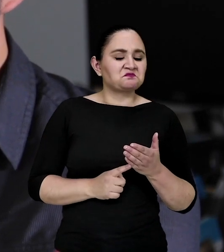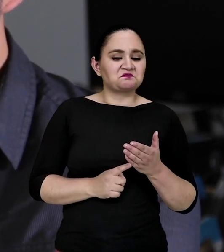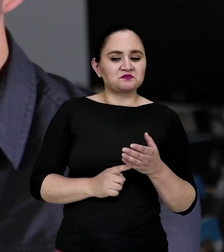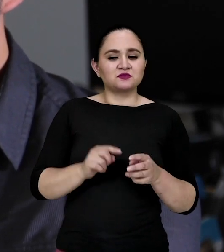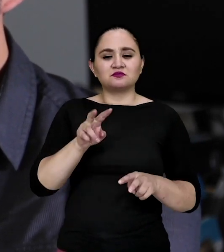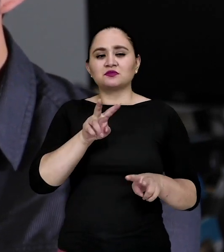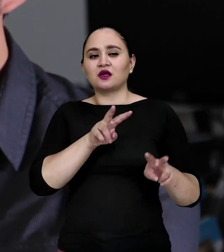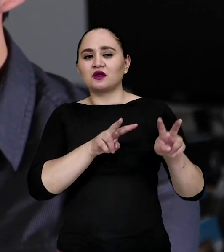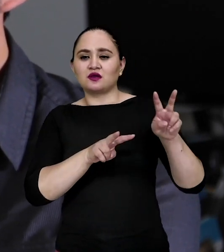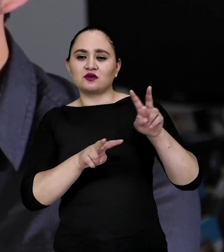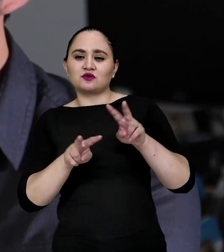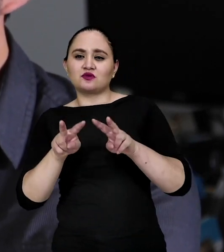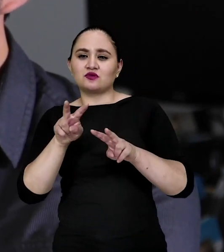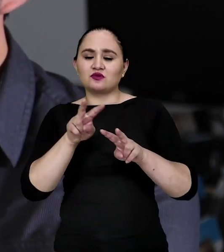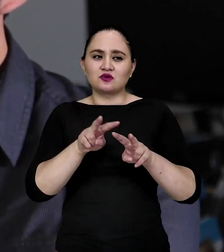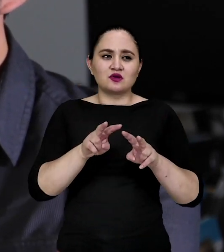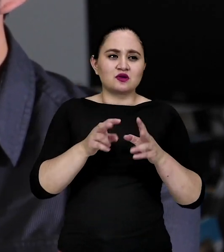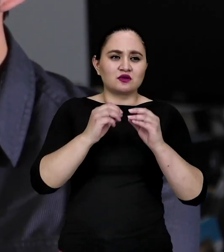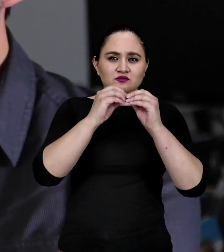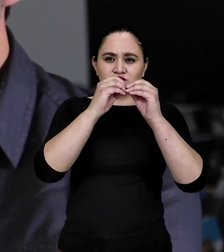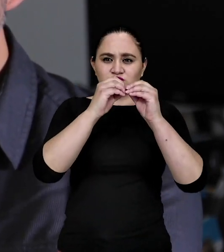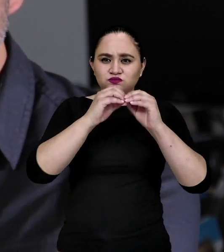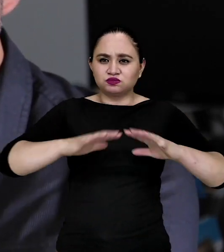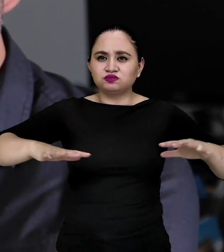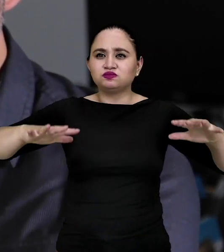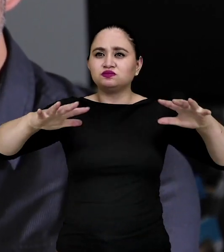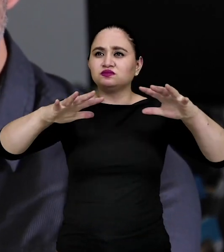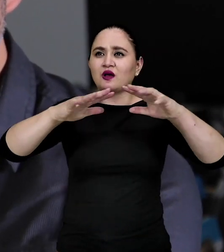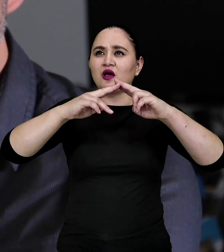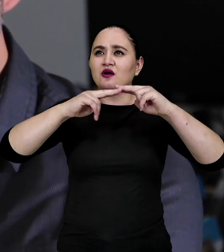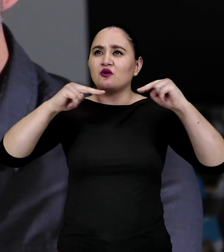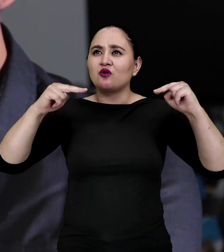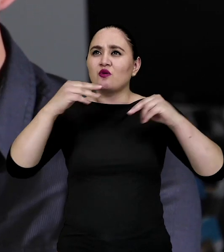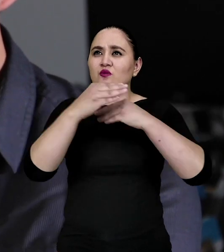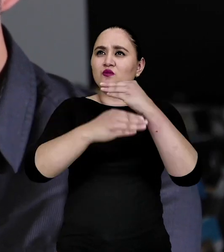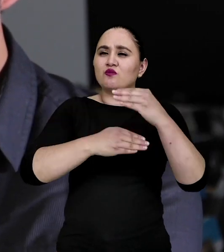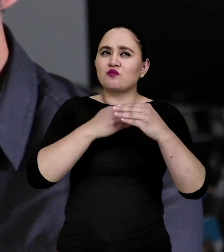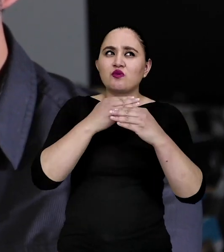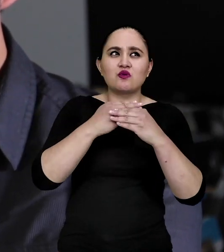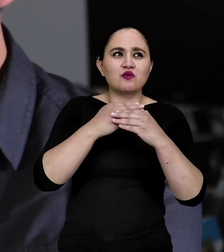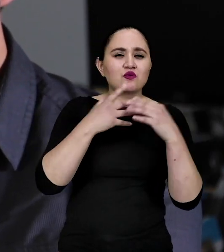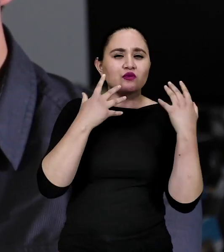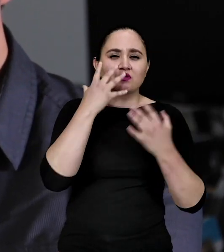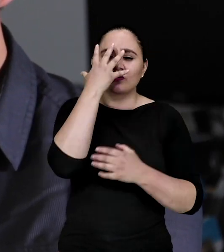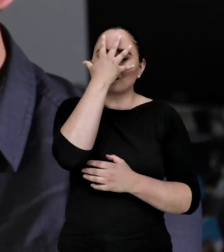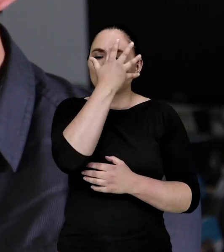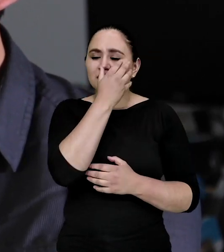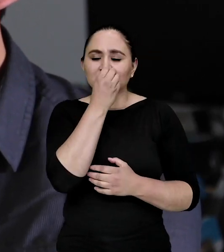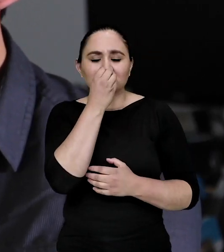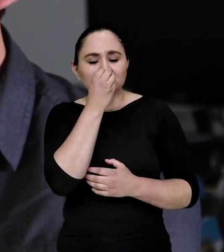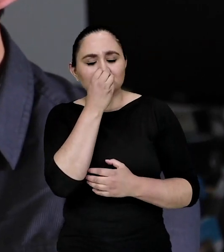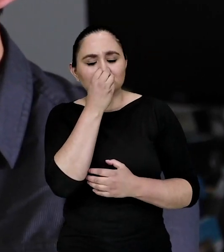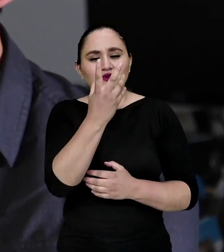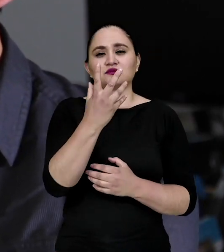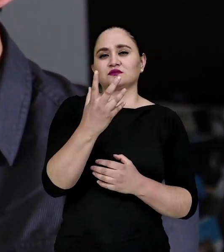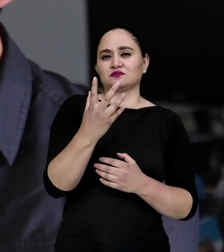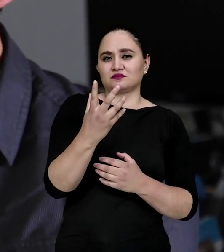para reconocer lo grandiosa y lo maravillosa que es nuestra naturaleza.